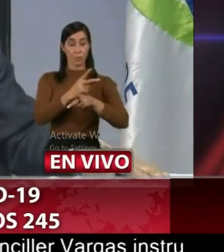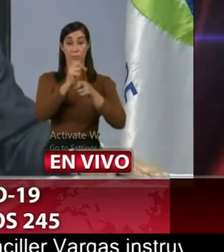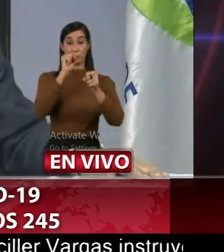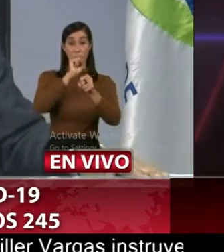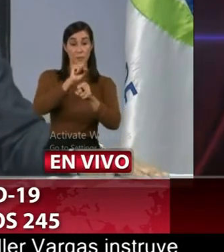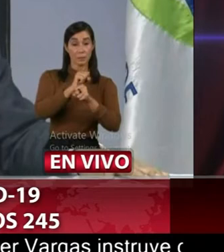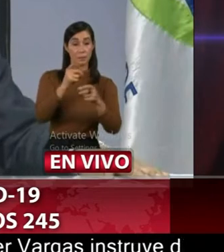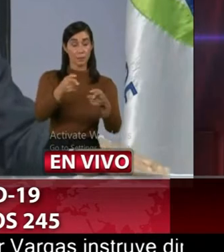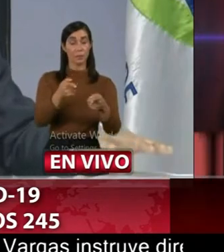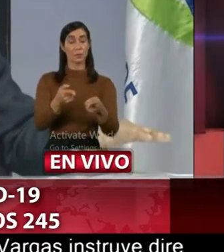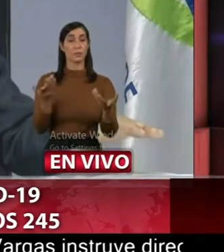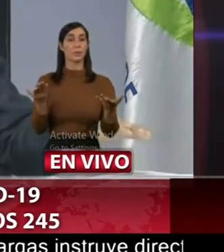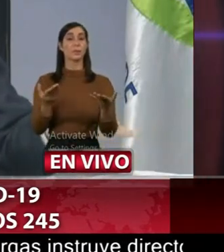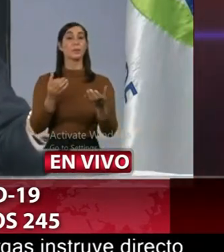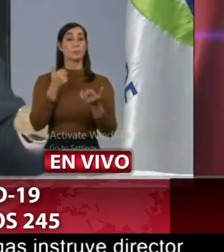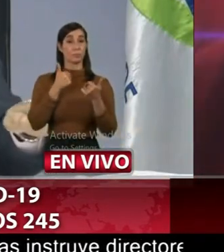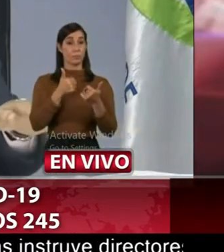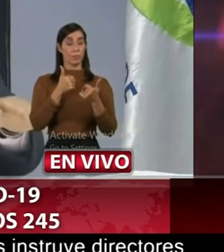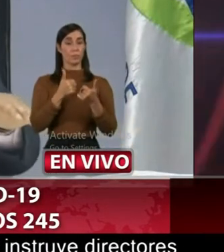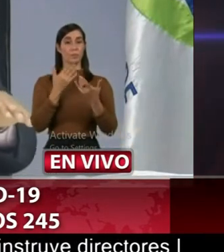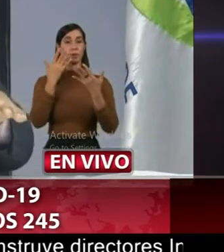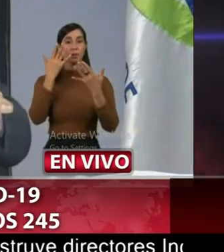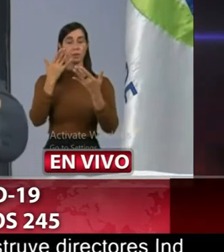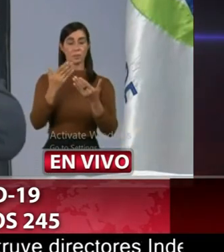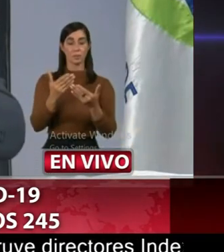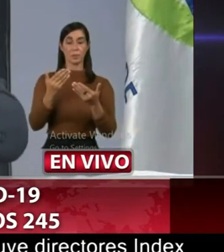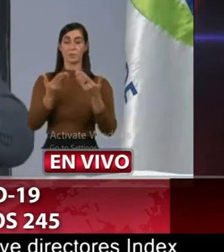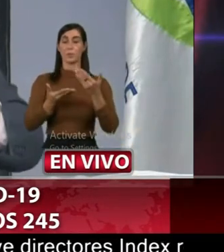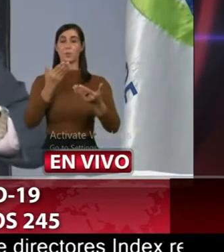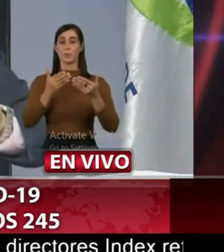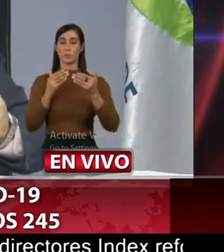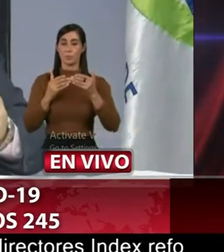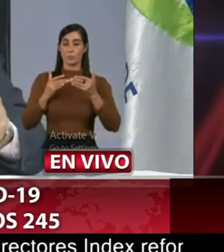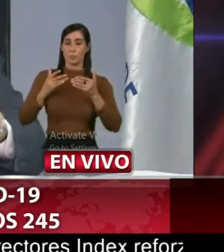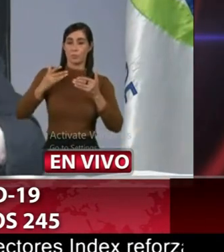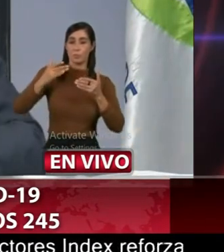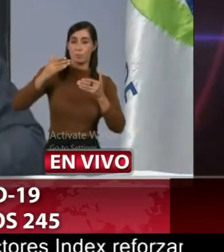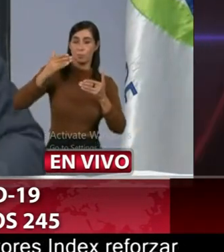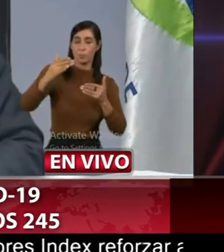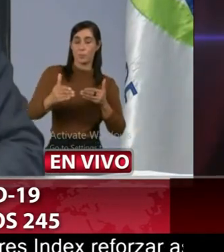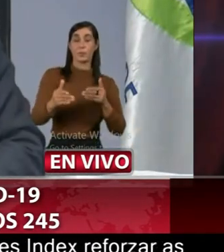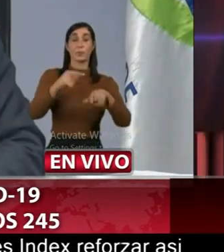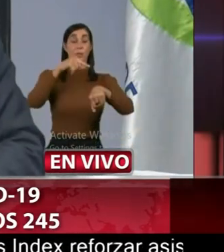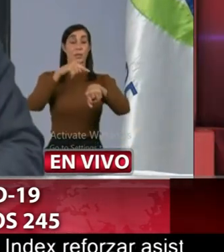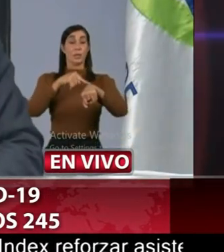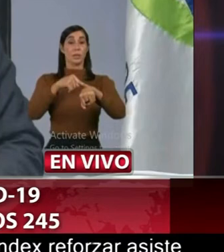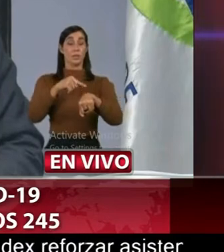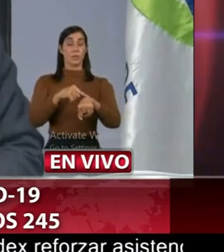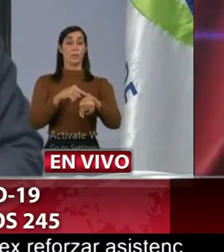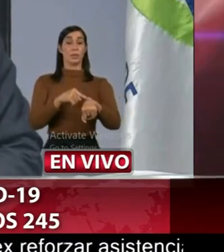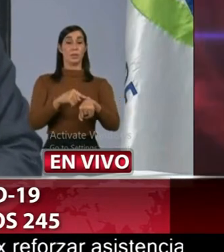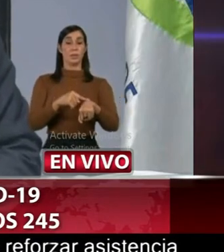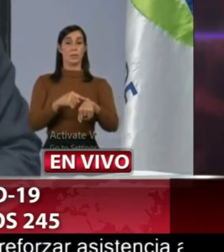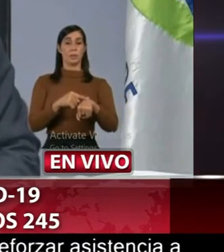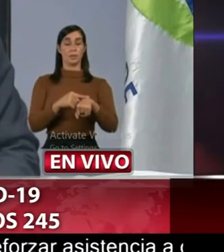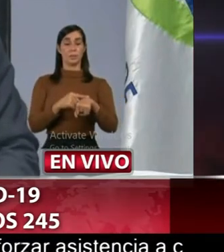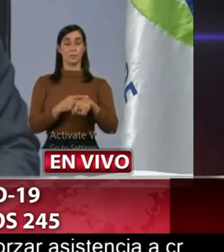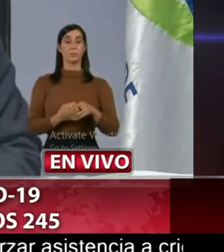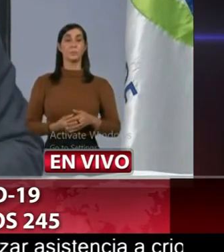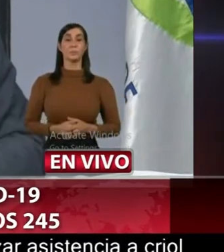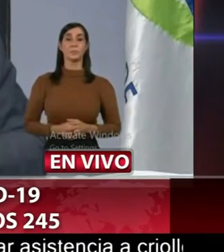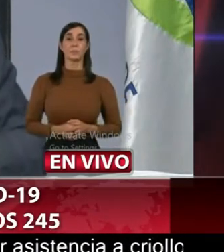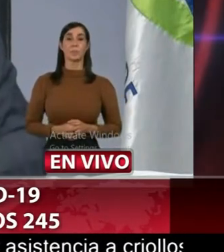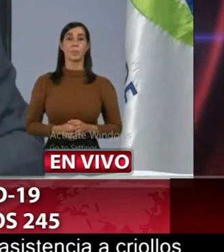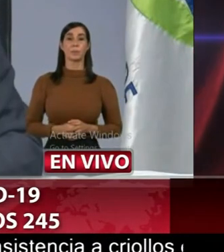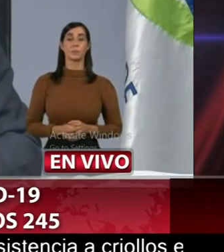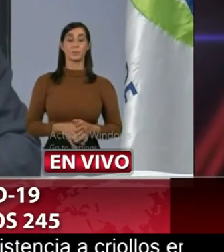esperamos es que esta situación se pueda prolongar en el tiempo de manera que la contención sea evidente